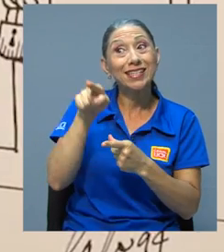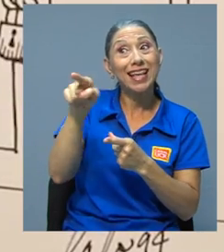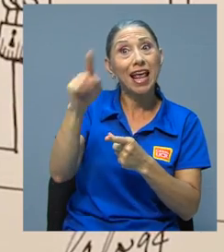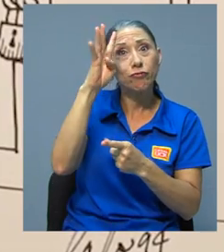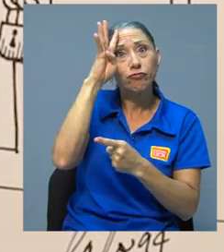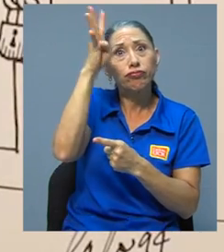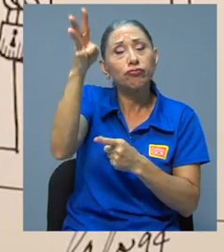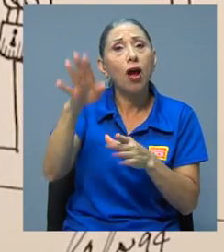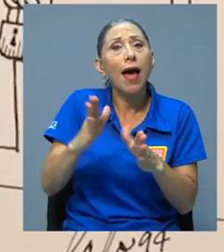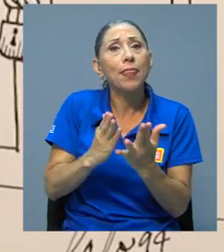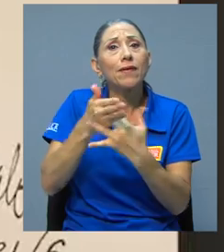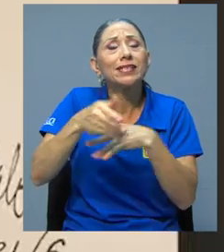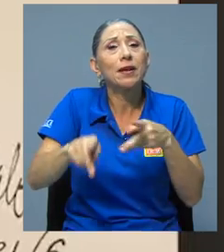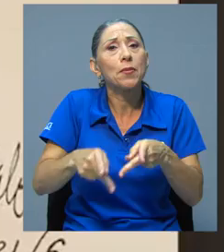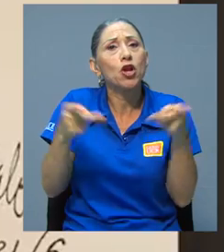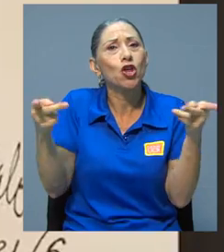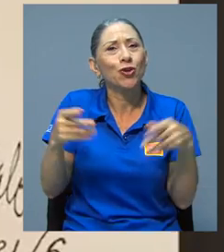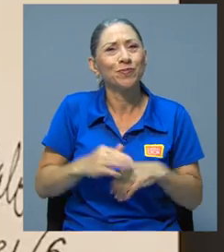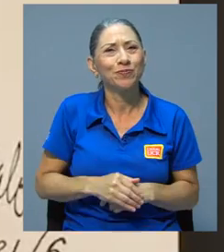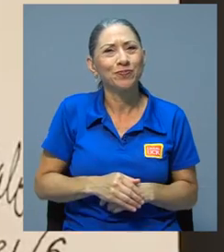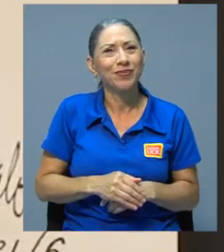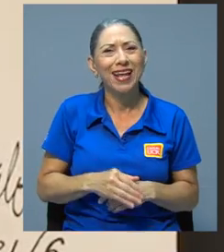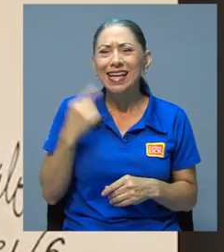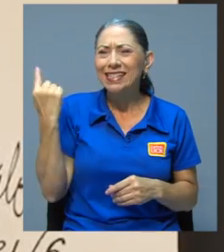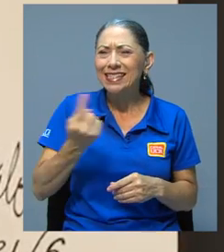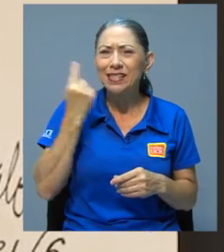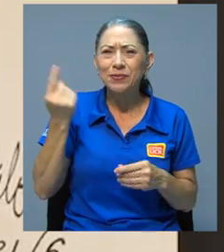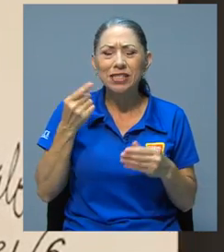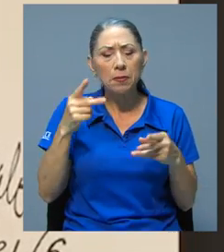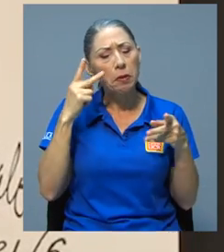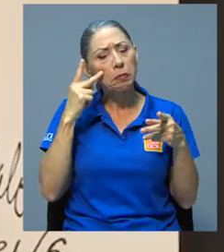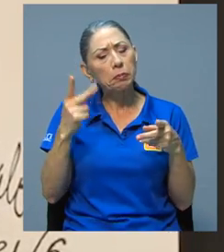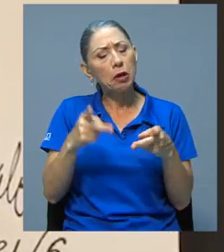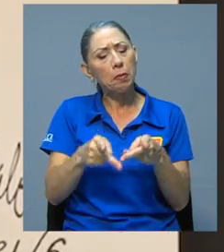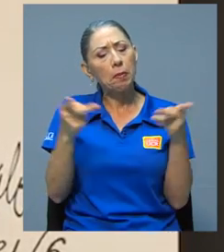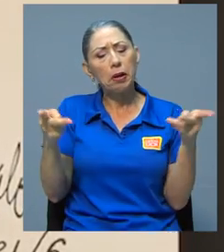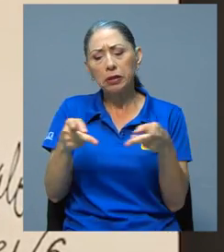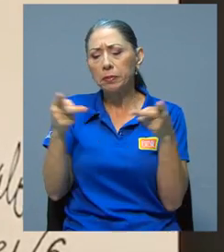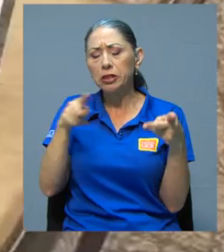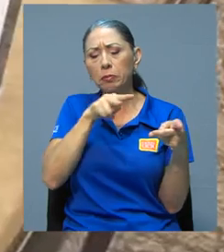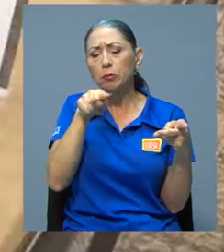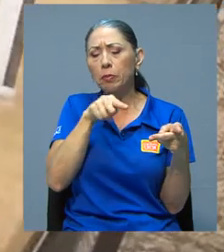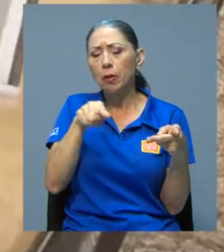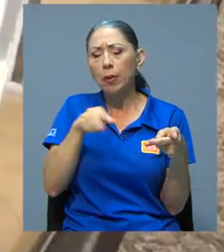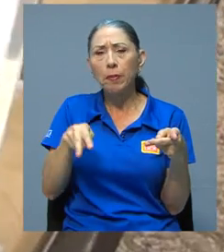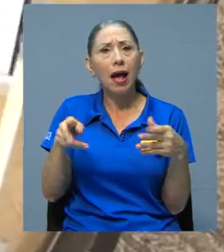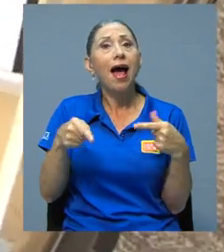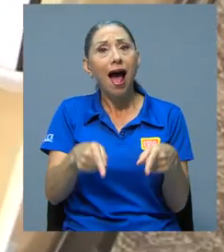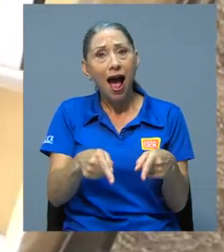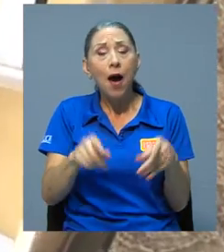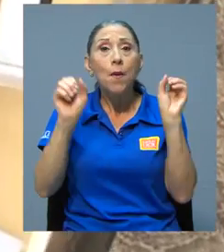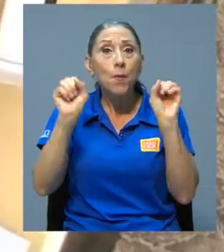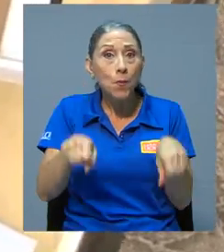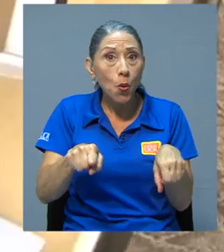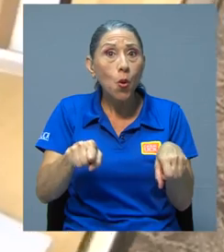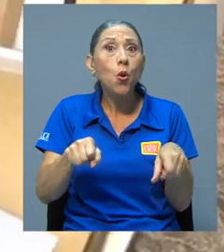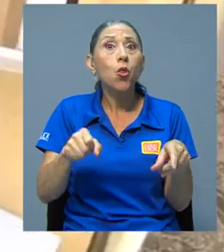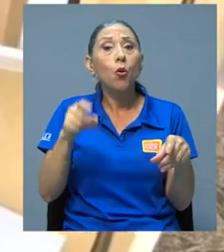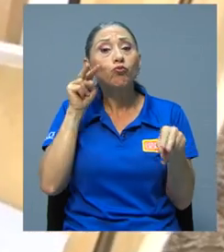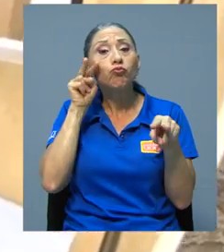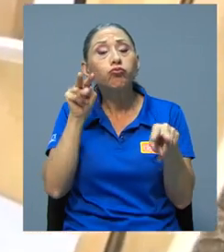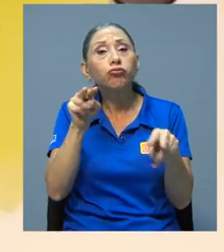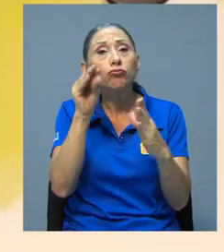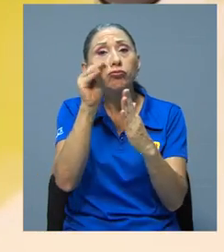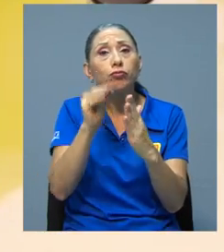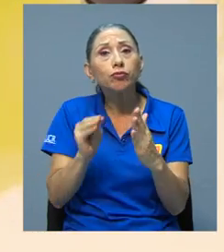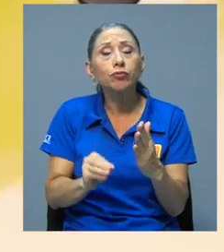su creación fue el periódico. Su constante presencia en la prensa nacional le permitió registrar las transformaciones que experimentó el